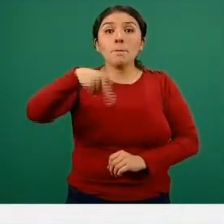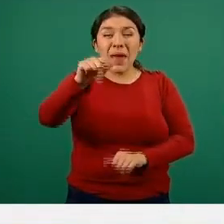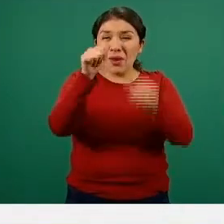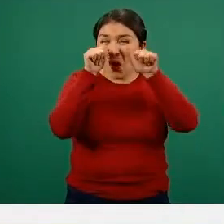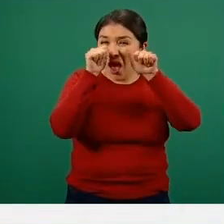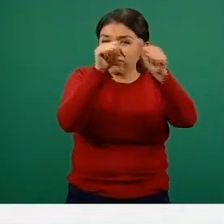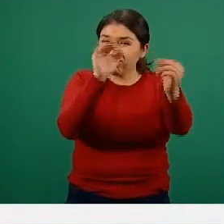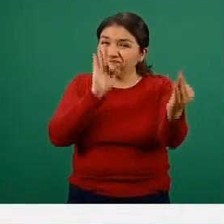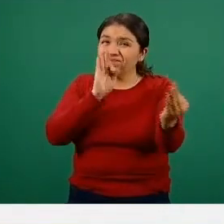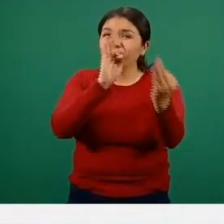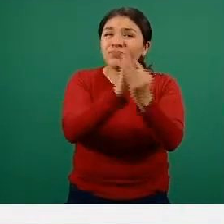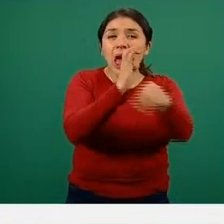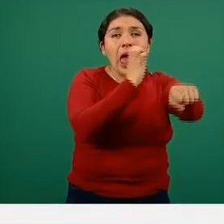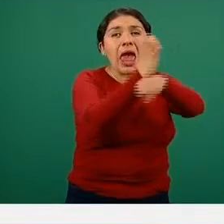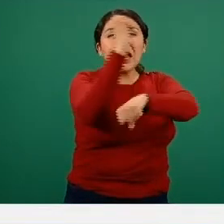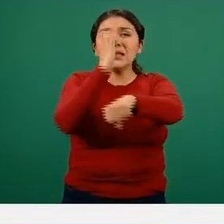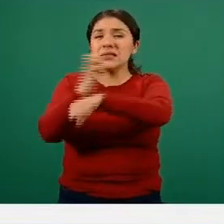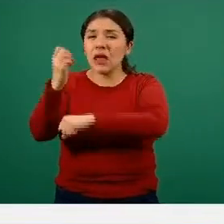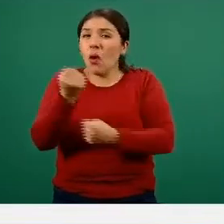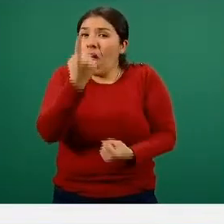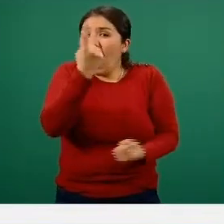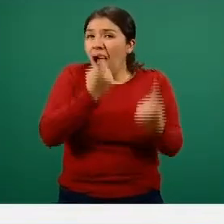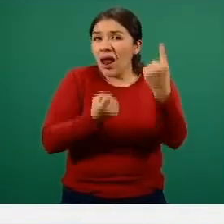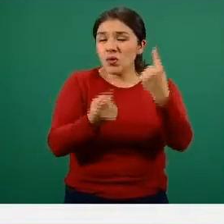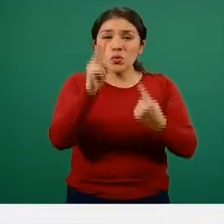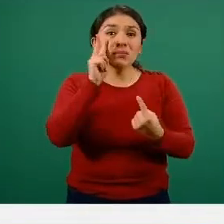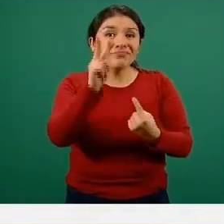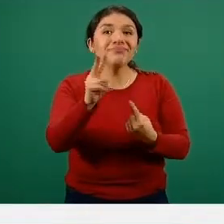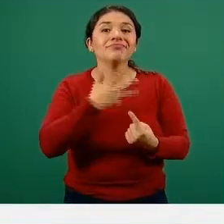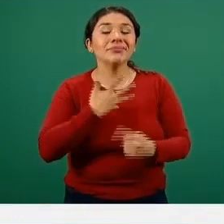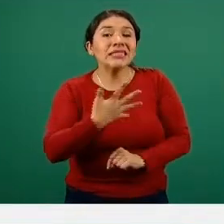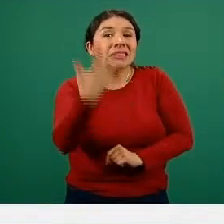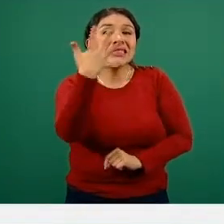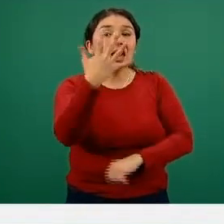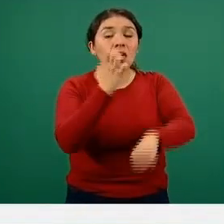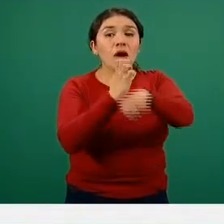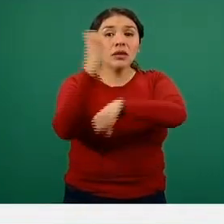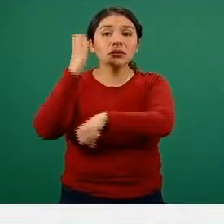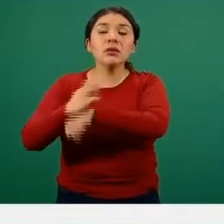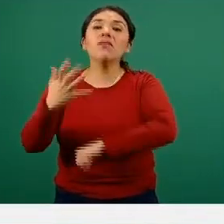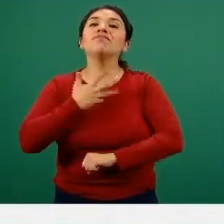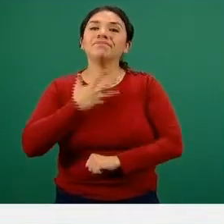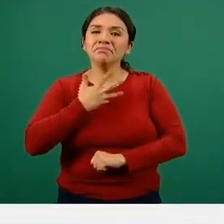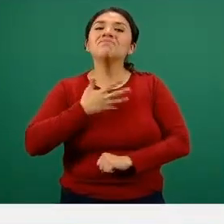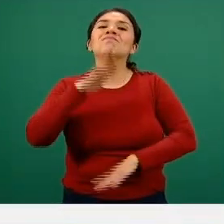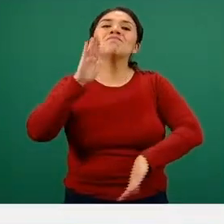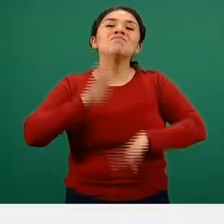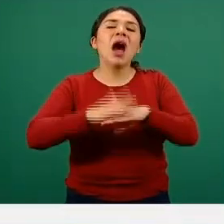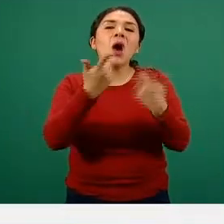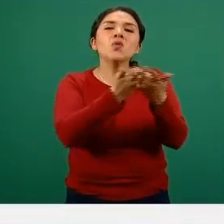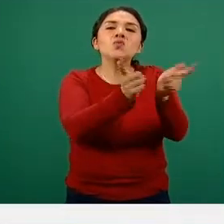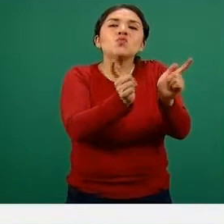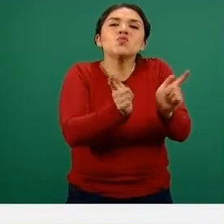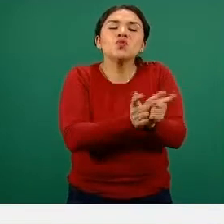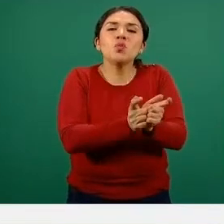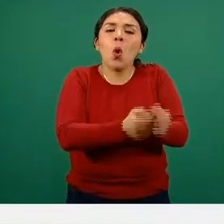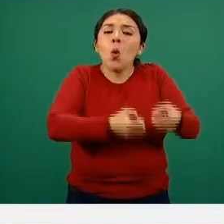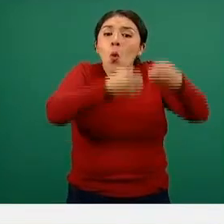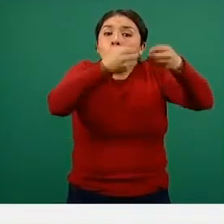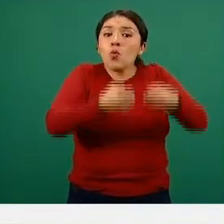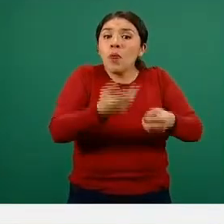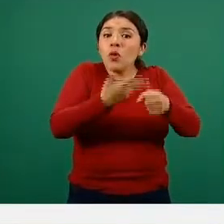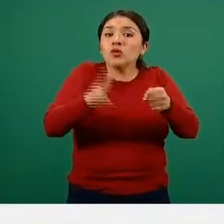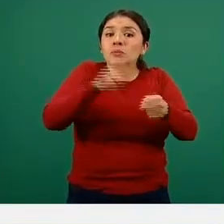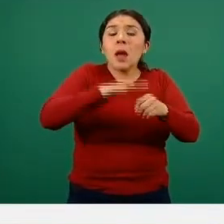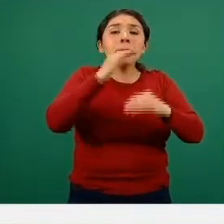enfocamos en entidades federativas específicas, vemos que cinco de ellas están en el grupo que tiene una ocupación por